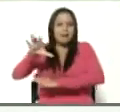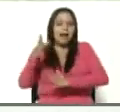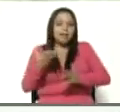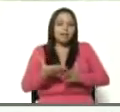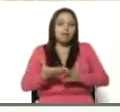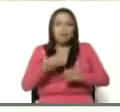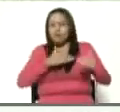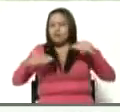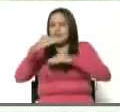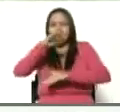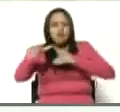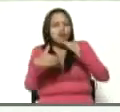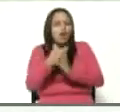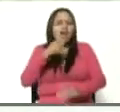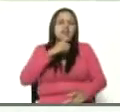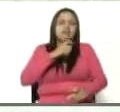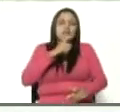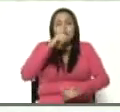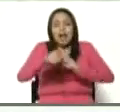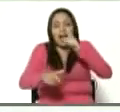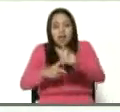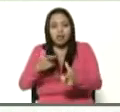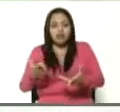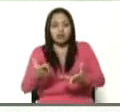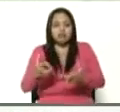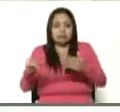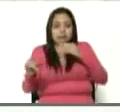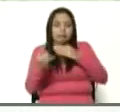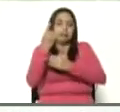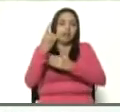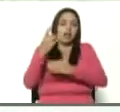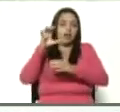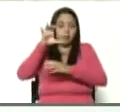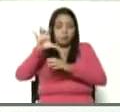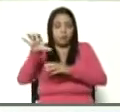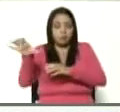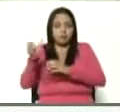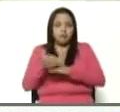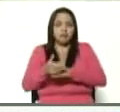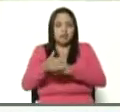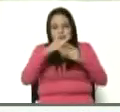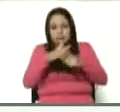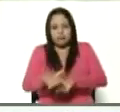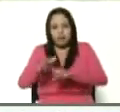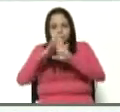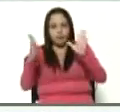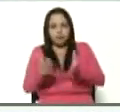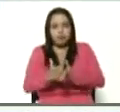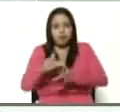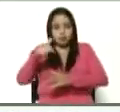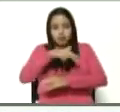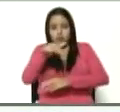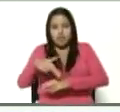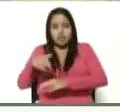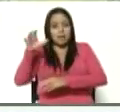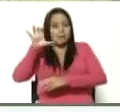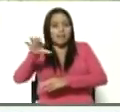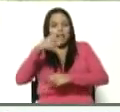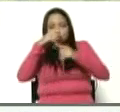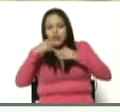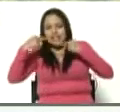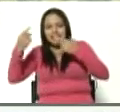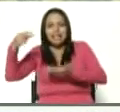perversidad de los imperios del mundo, nuestra patria sonriente, de pie, sudando de tanto trabajo,